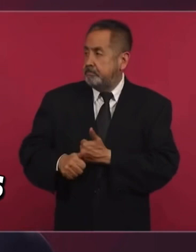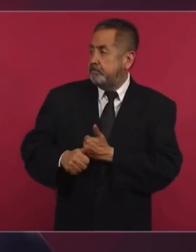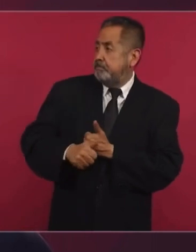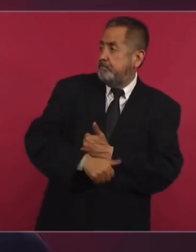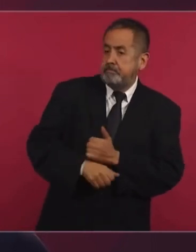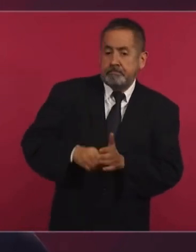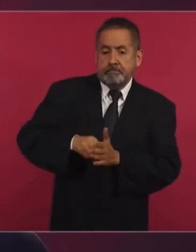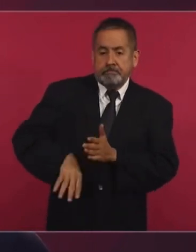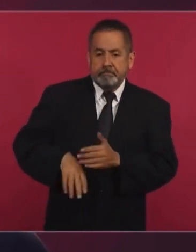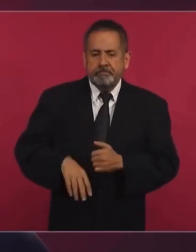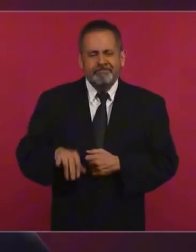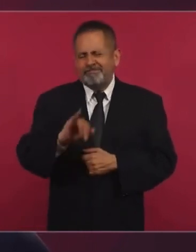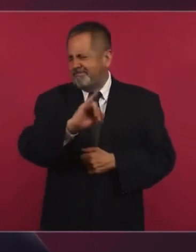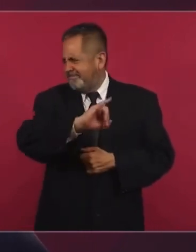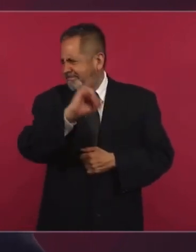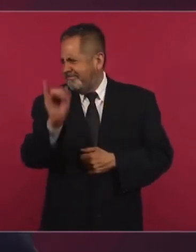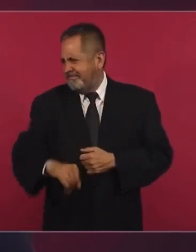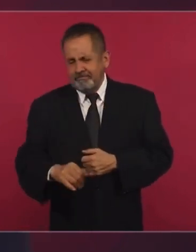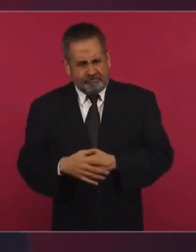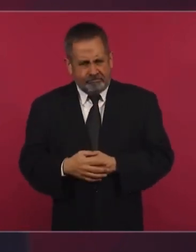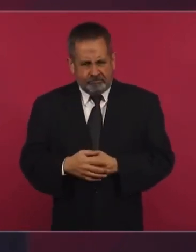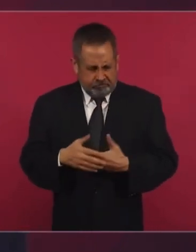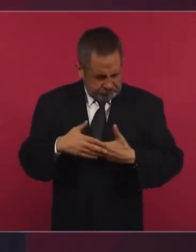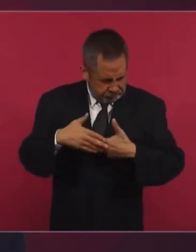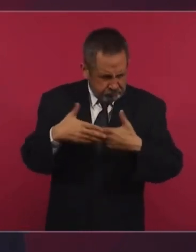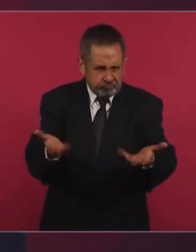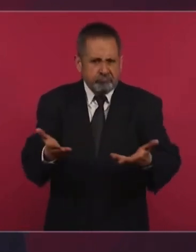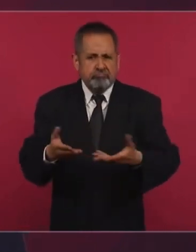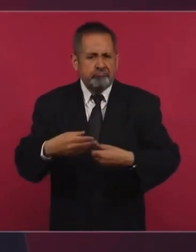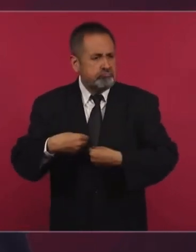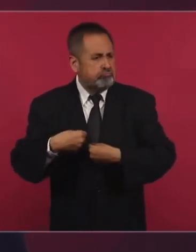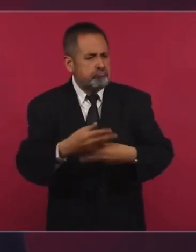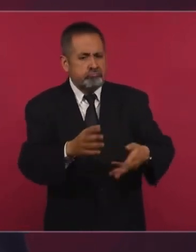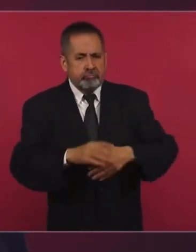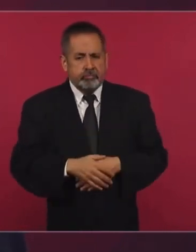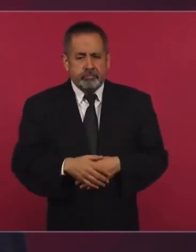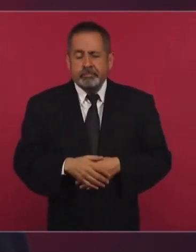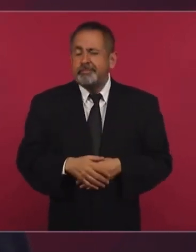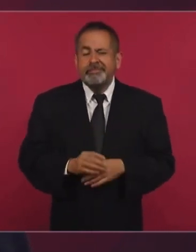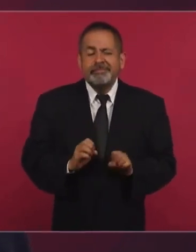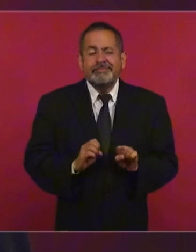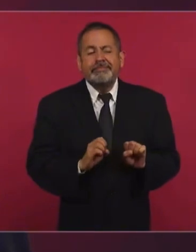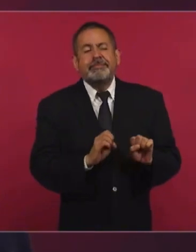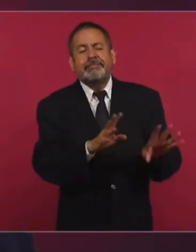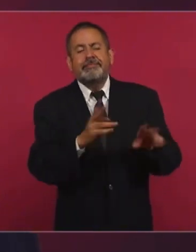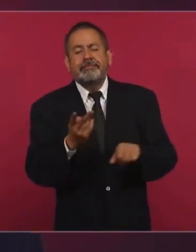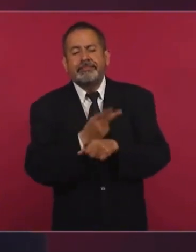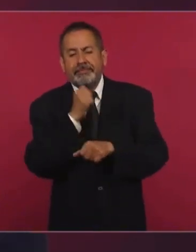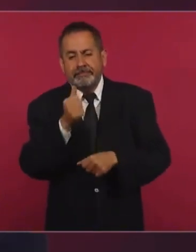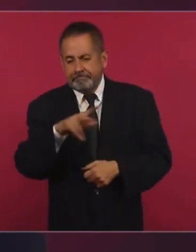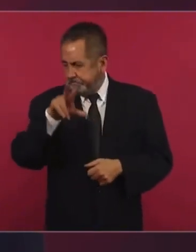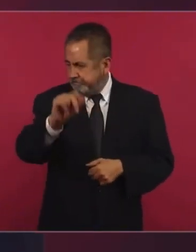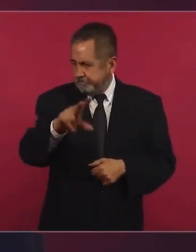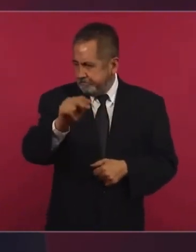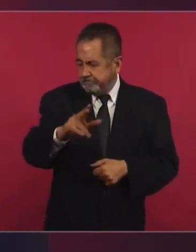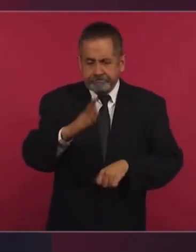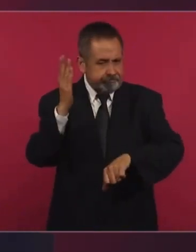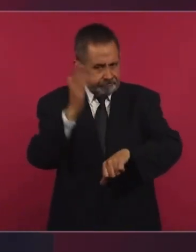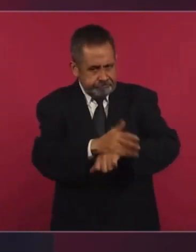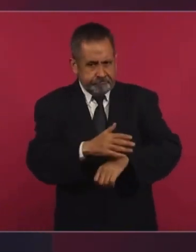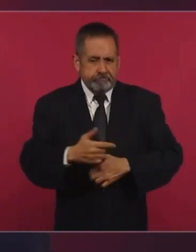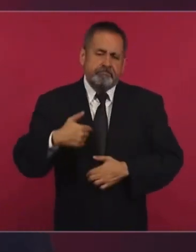jamás vamos a permitir la impunidad. No somos iguales.